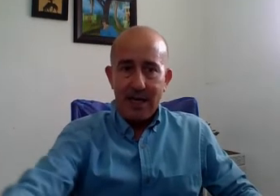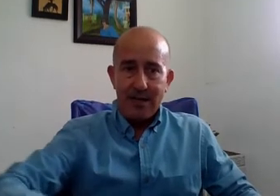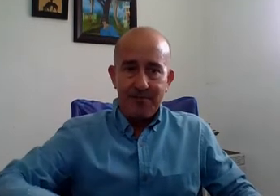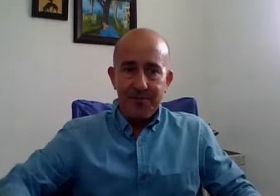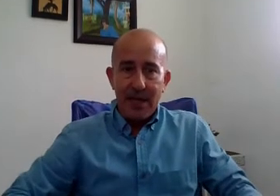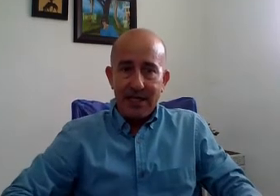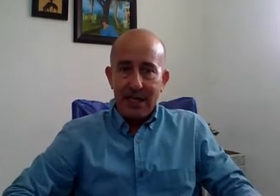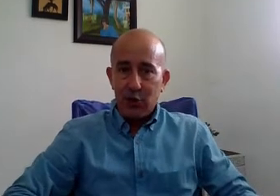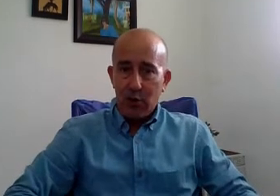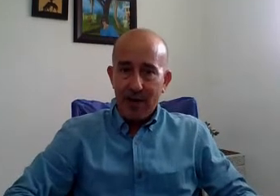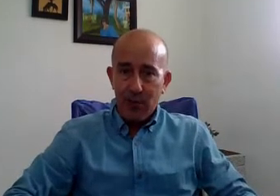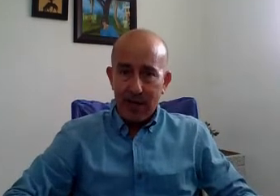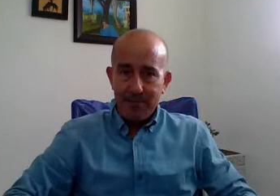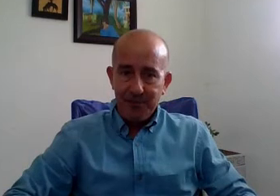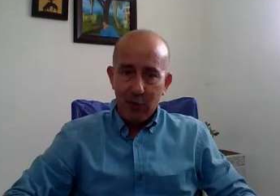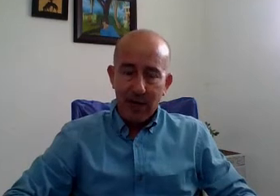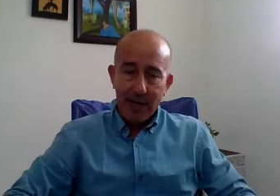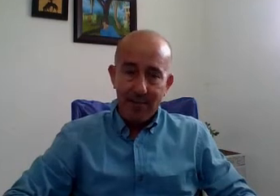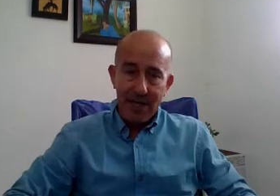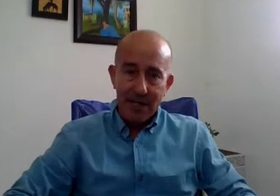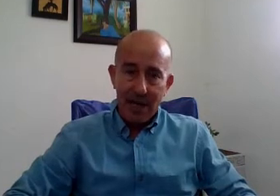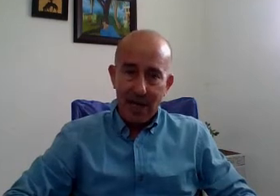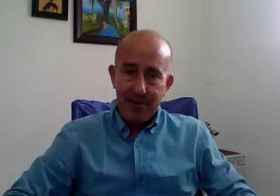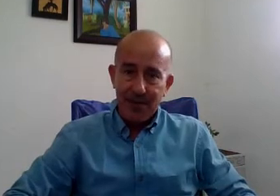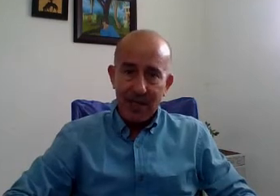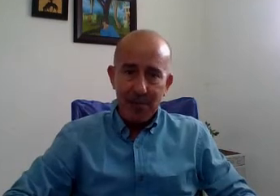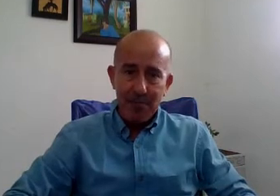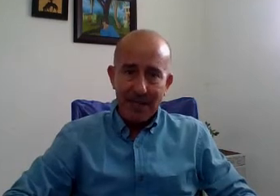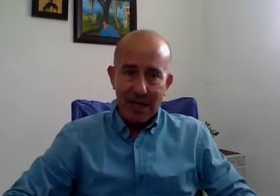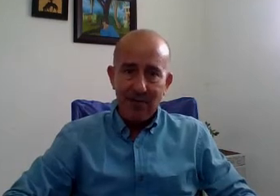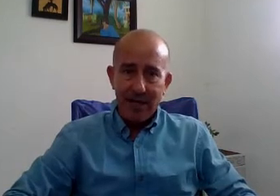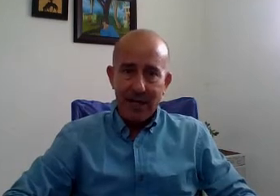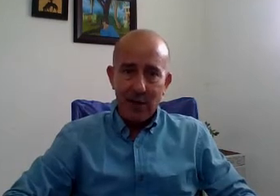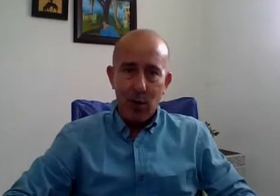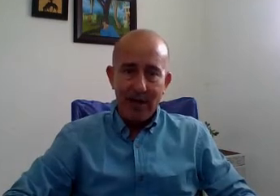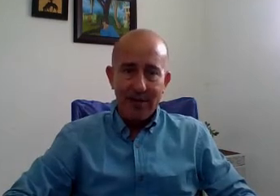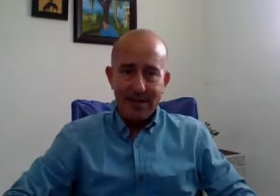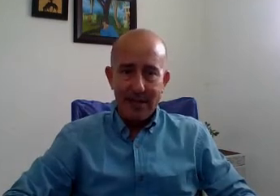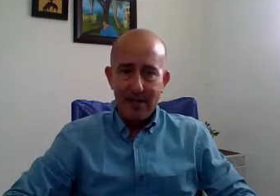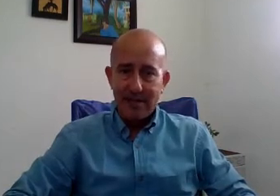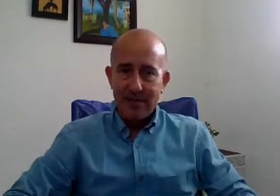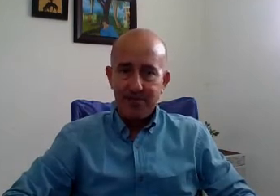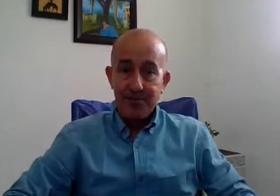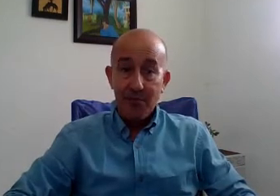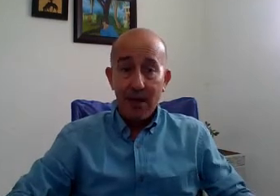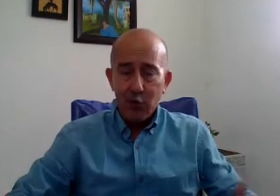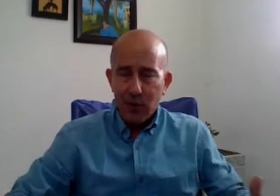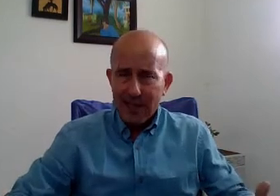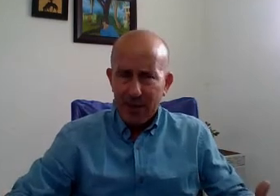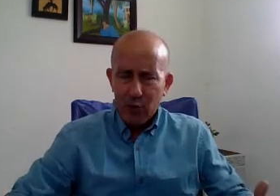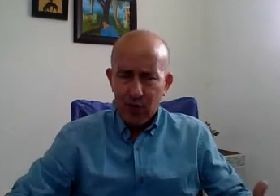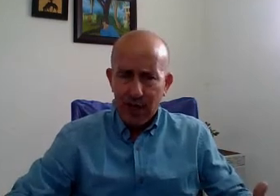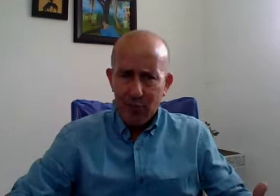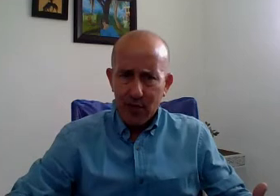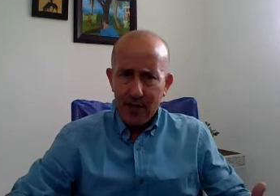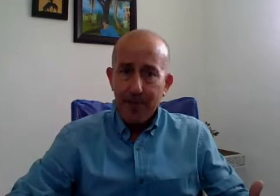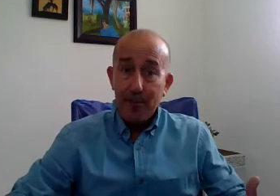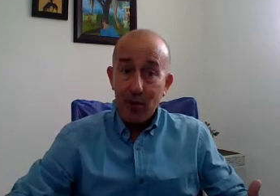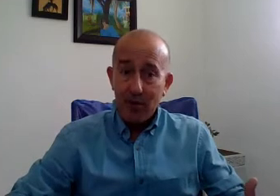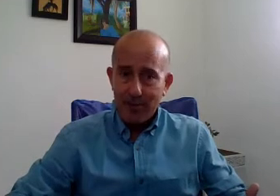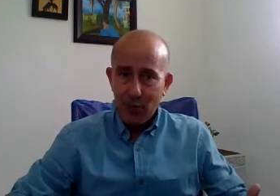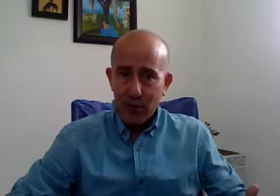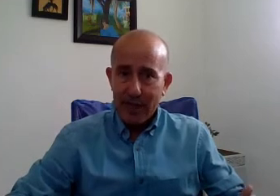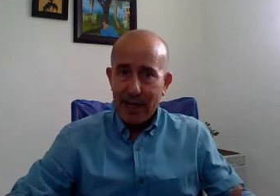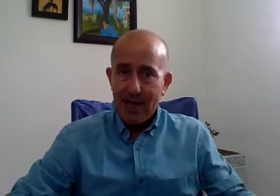comenzar. El deletreo manual es una herramienta indispensable en el lenguaje de señas. Usted se preguntará por qué.